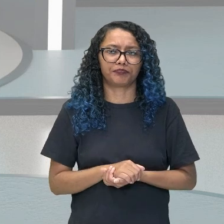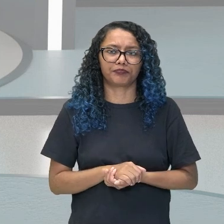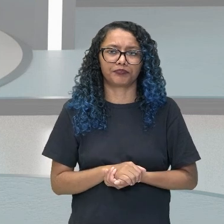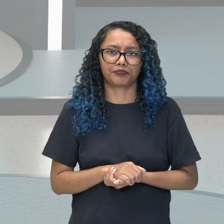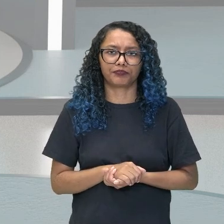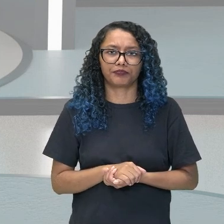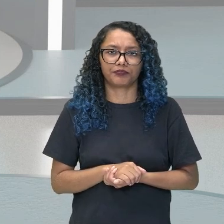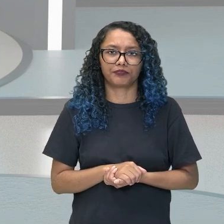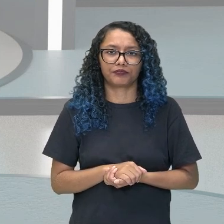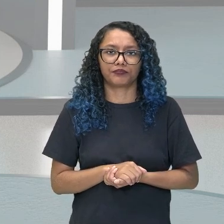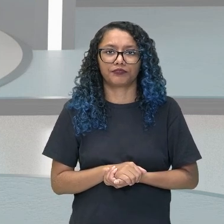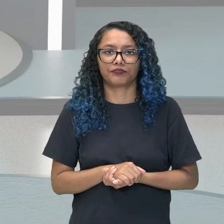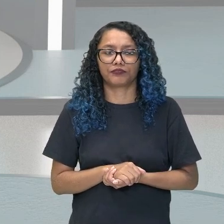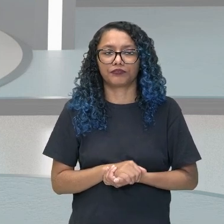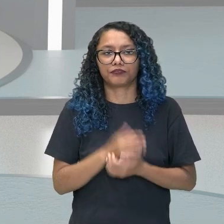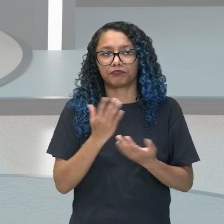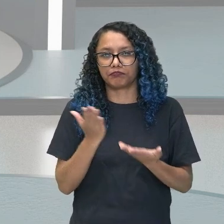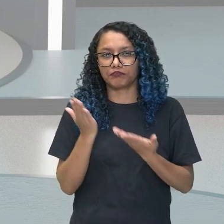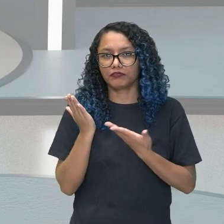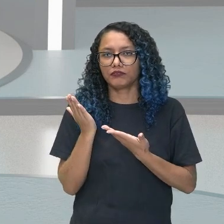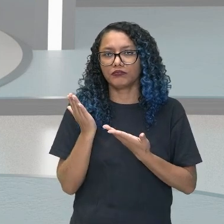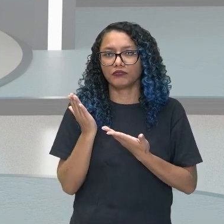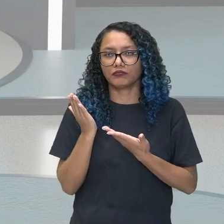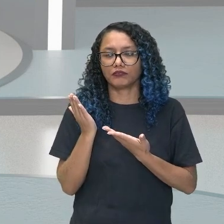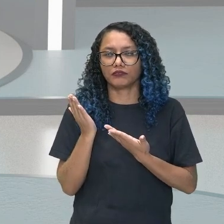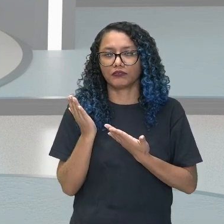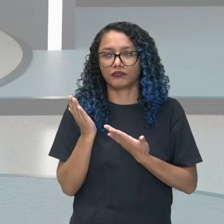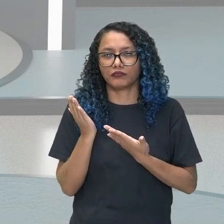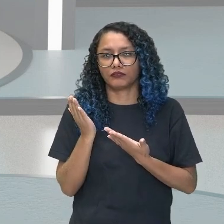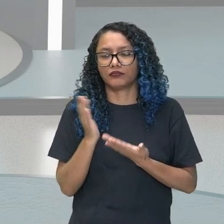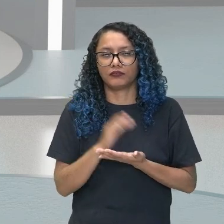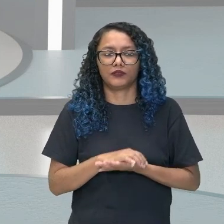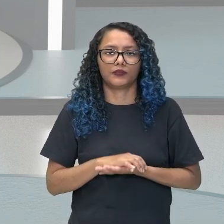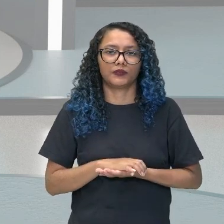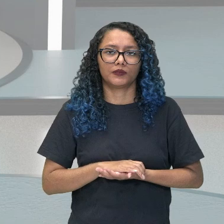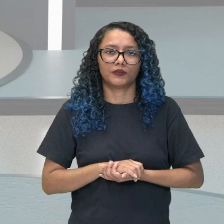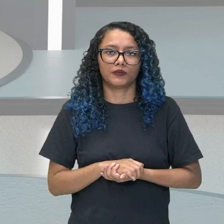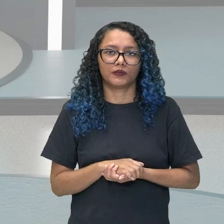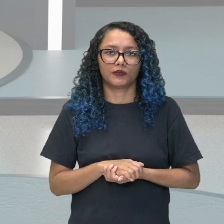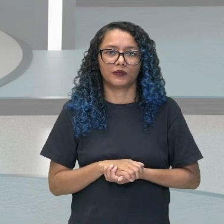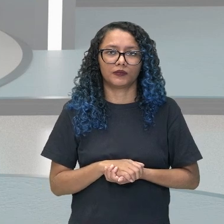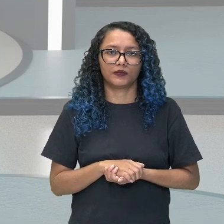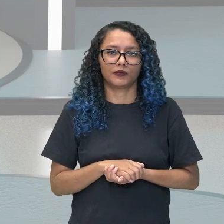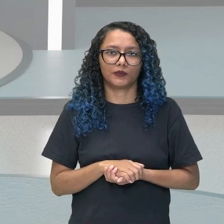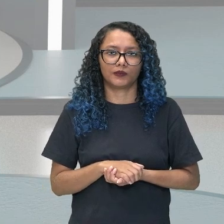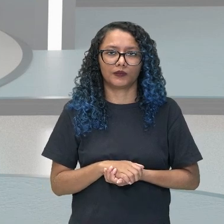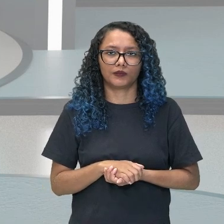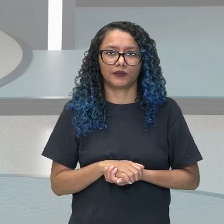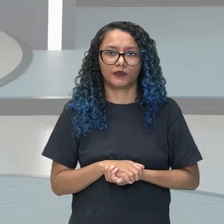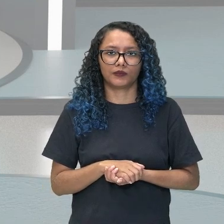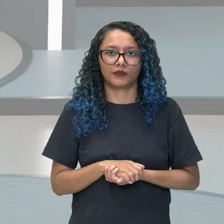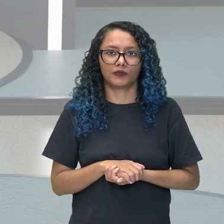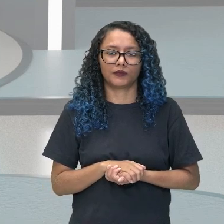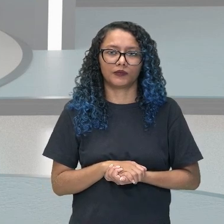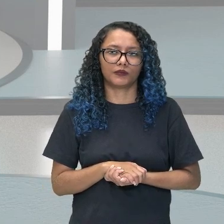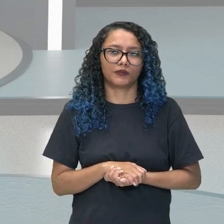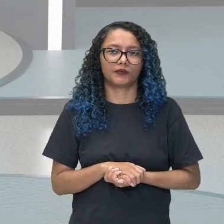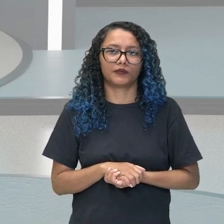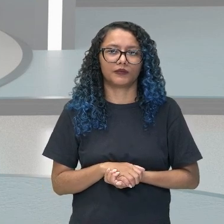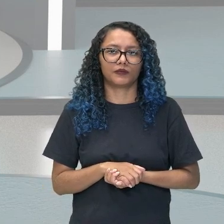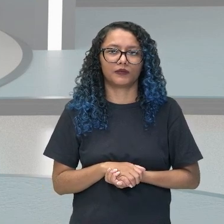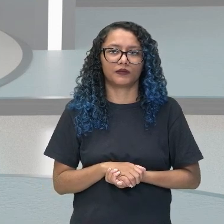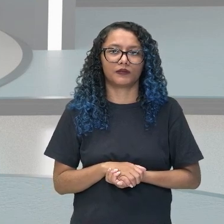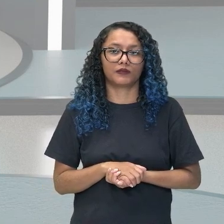hechos del pasado, del presente y del futuro a lo largo de todo el relato. Entonces,